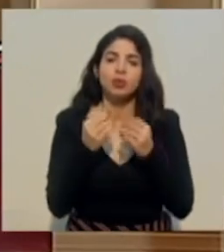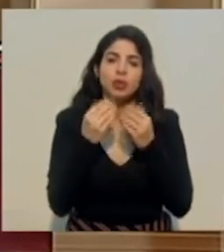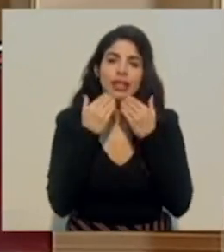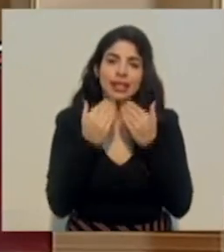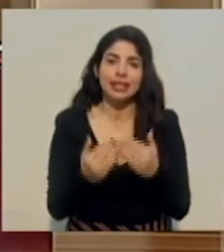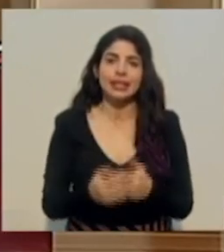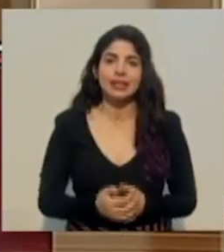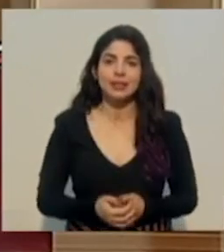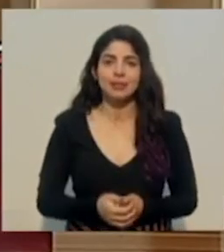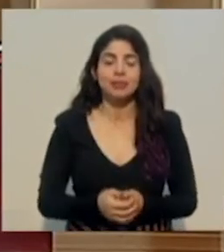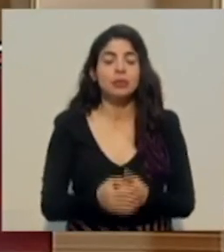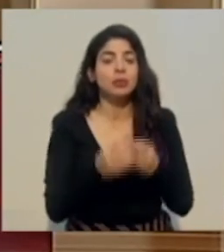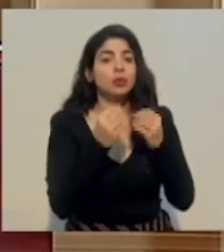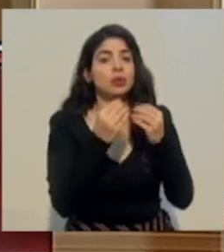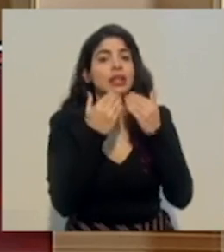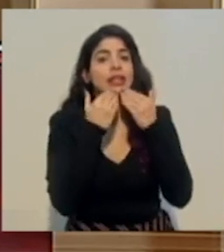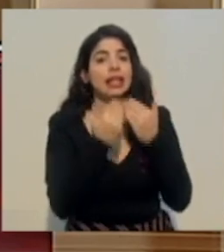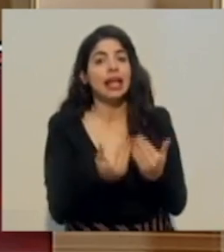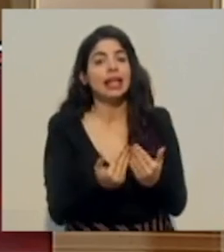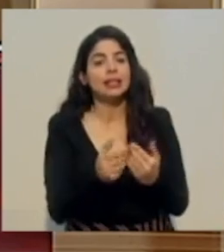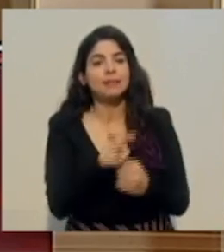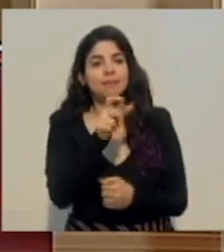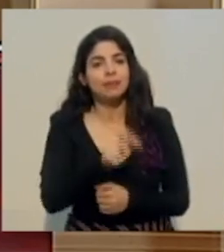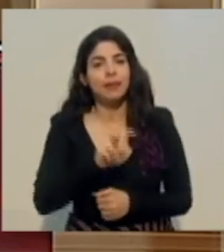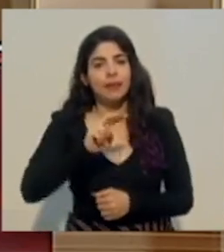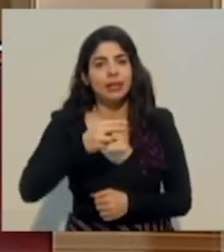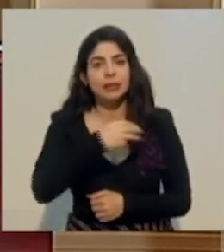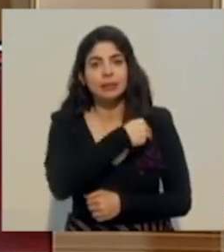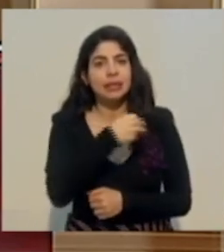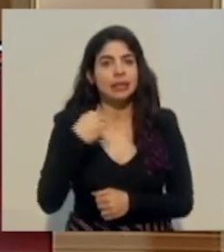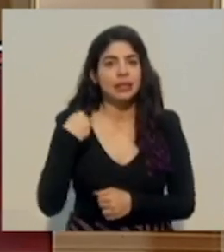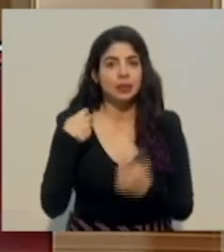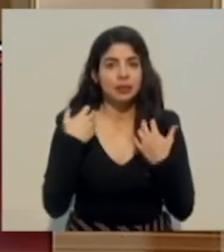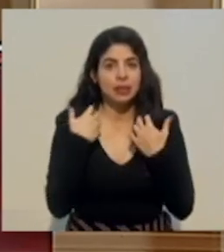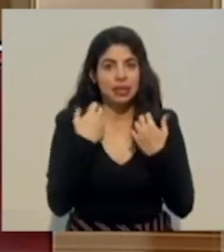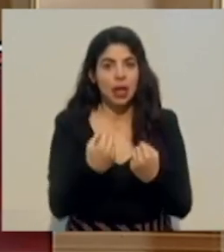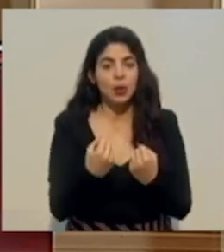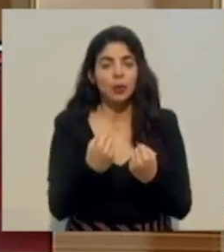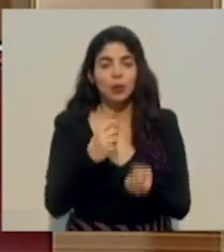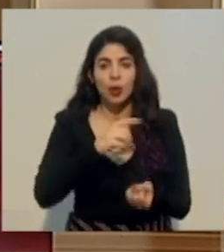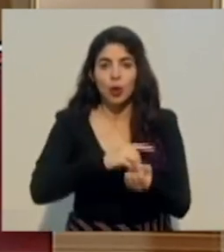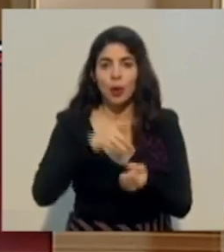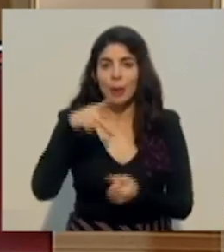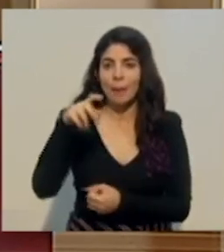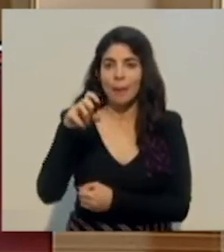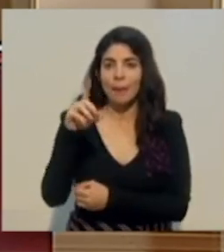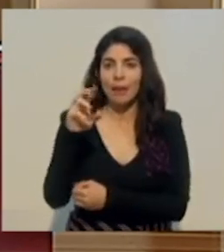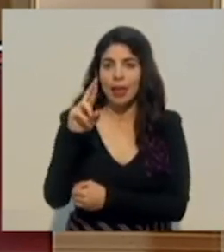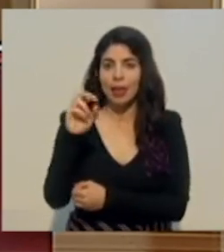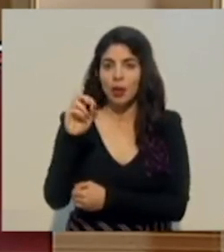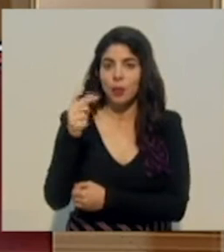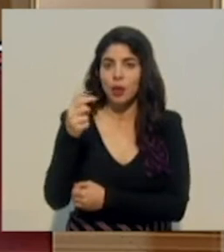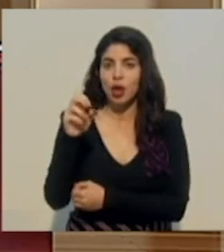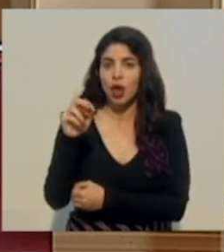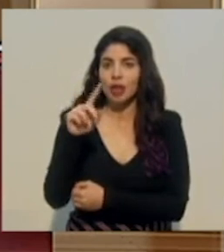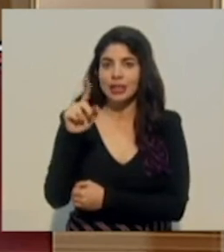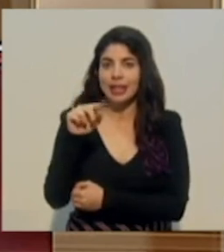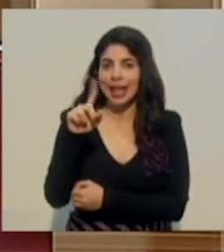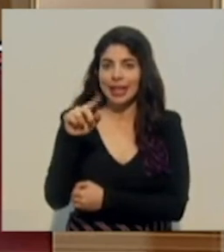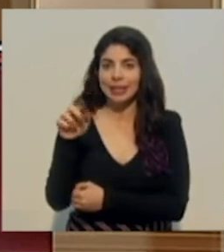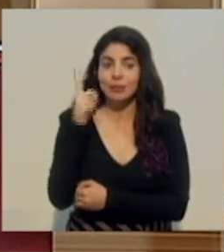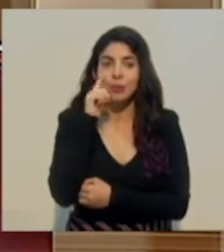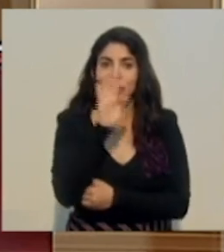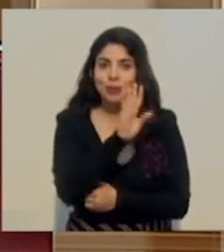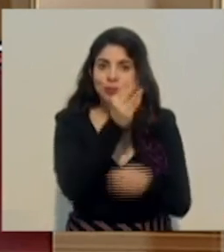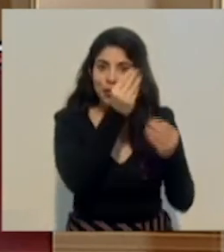Muchas gracias al viceministro de salud, el doctor Pedro González, por el reporte ofrecido. A continuación